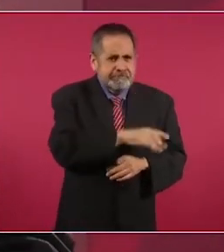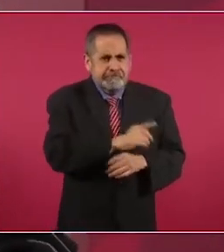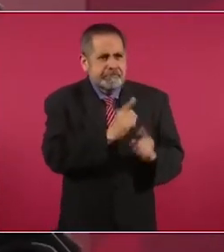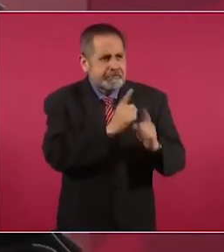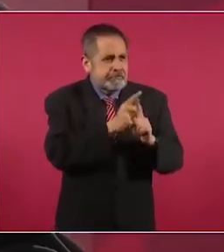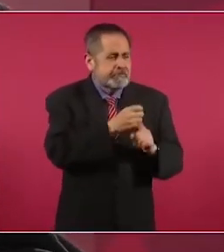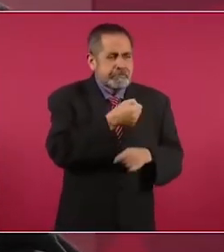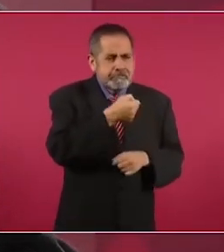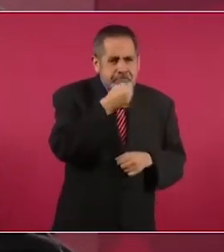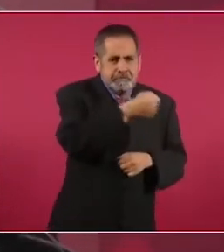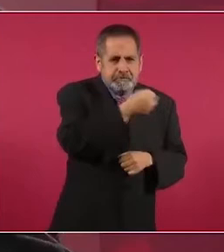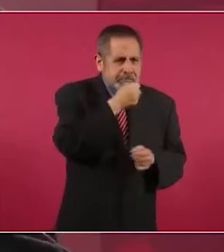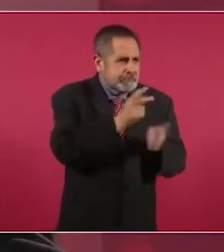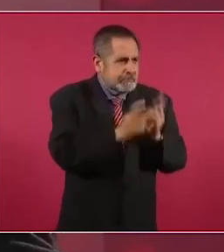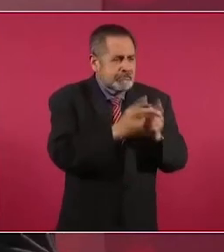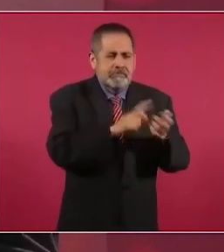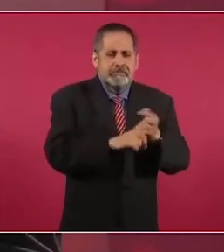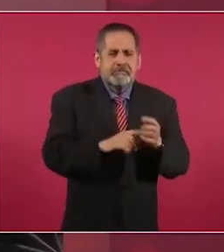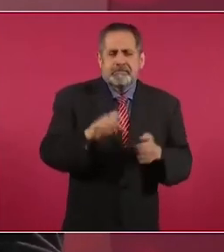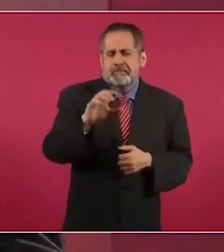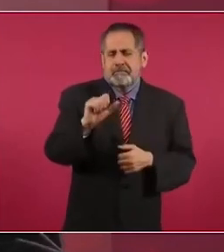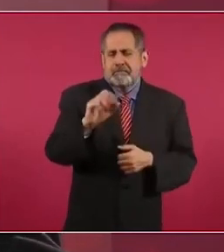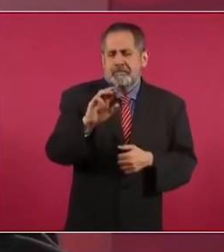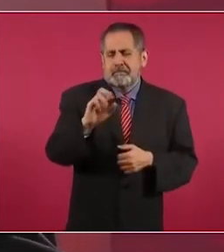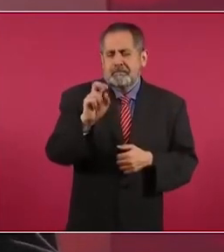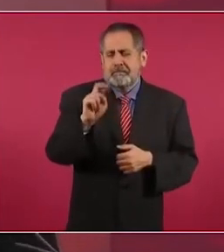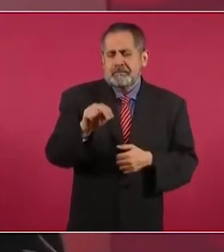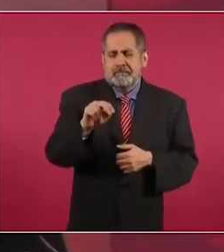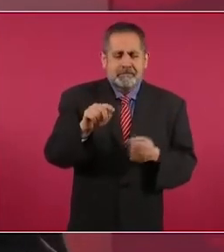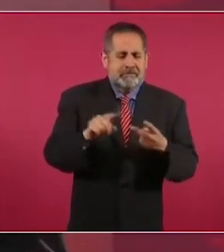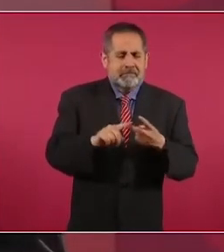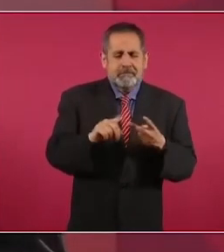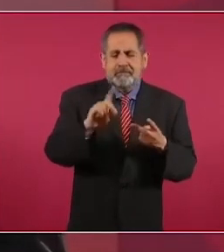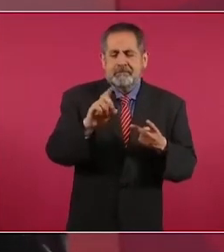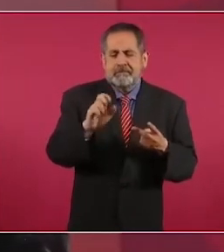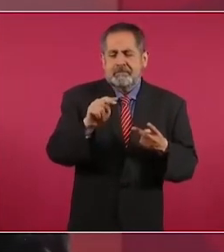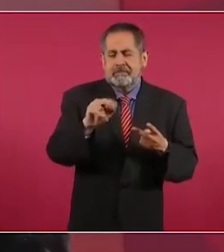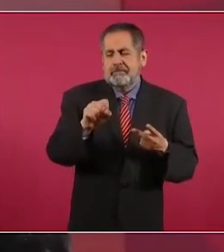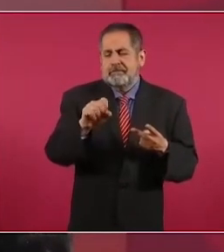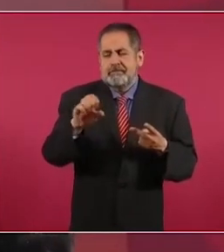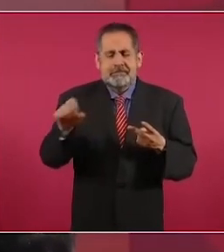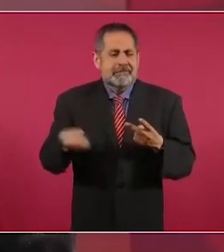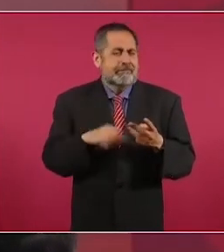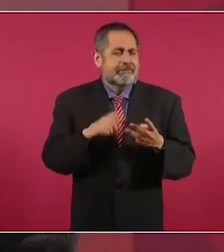Carmen Aristegui, Denis Treser,